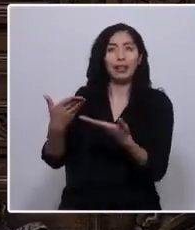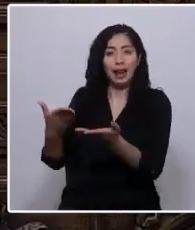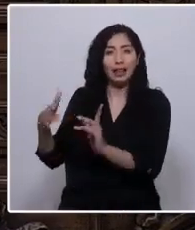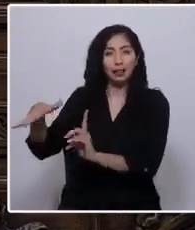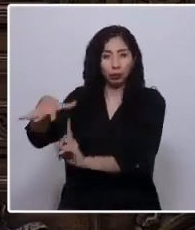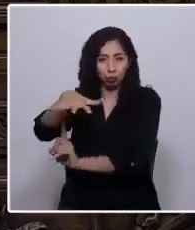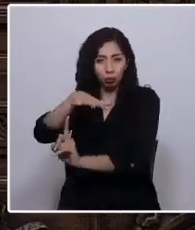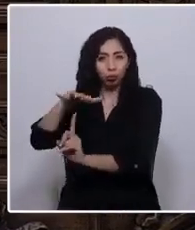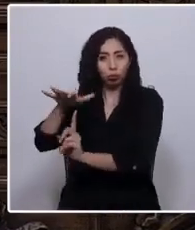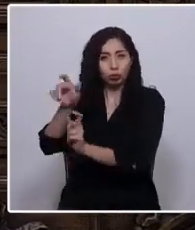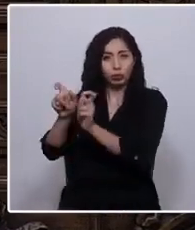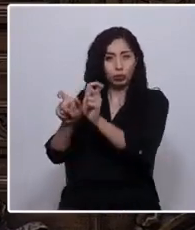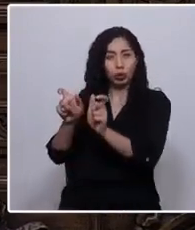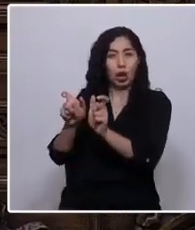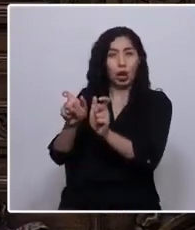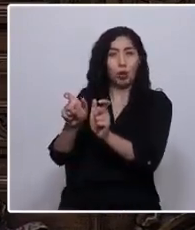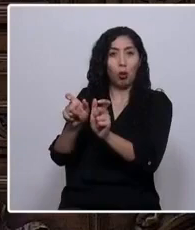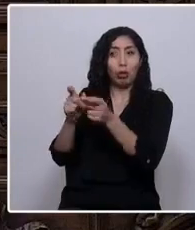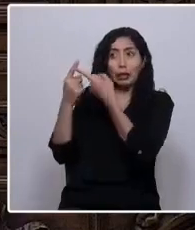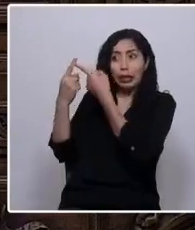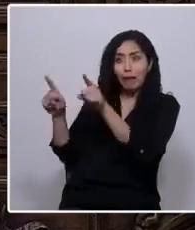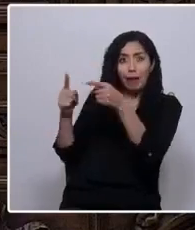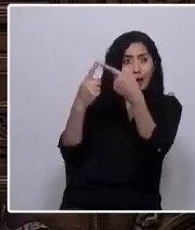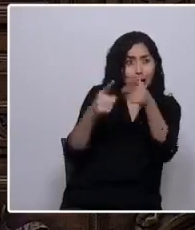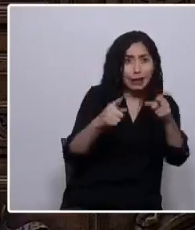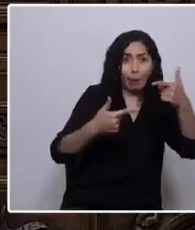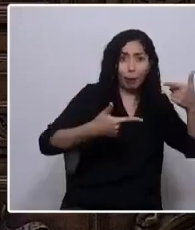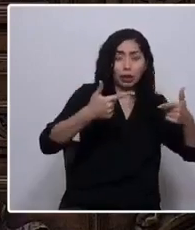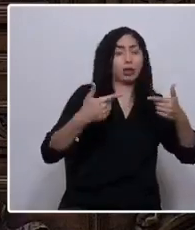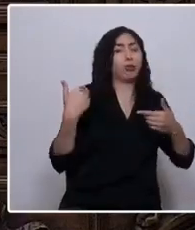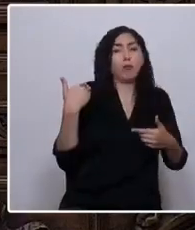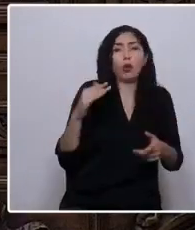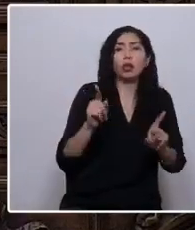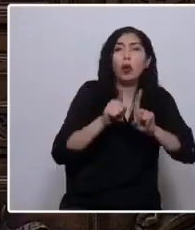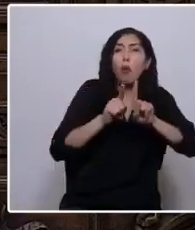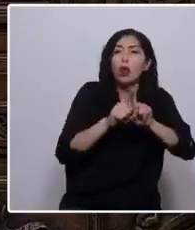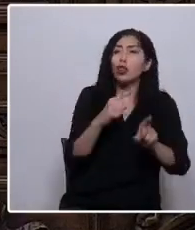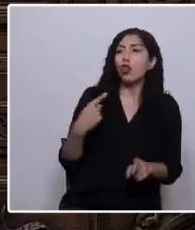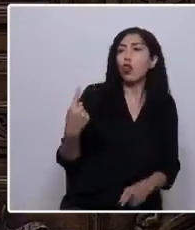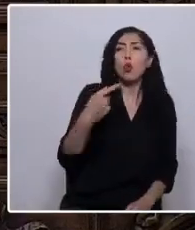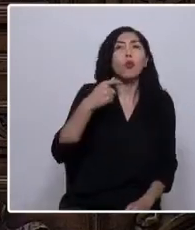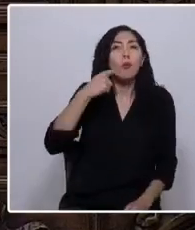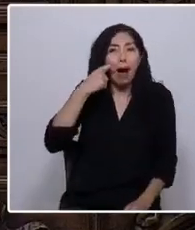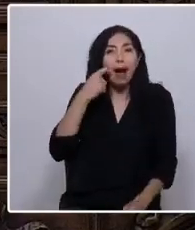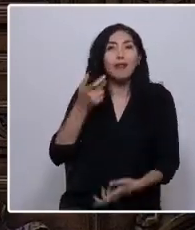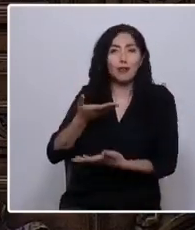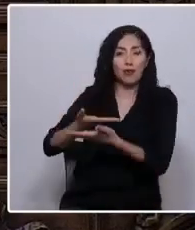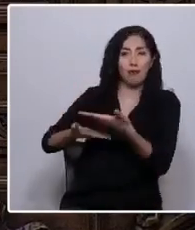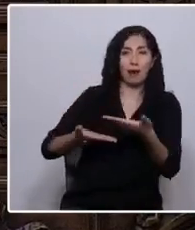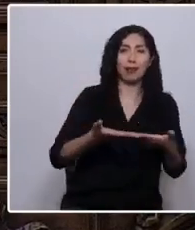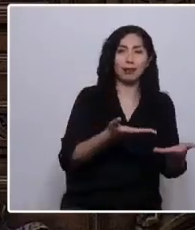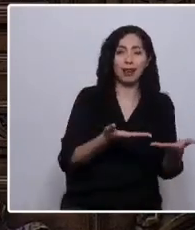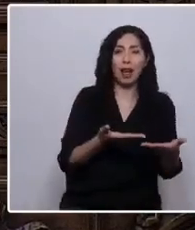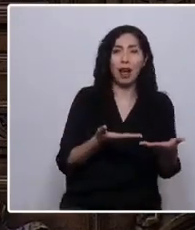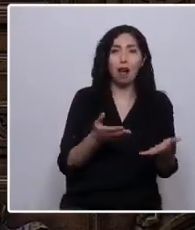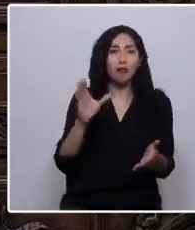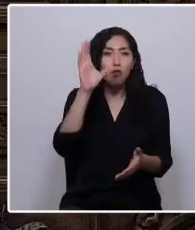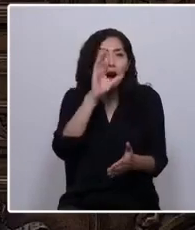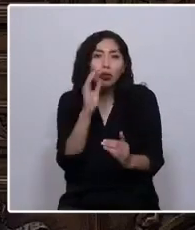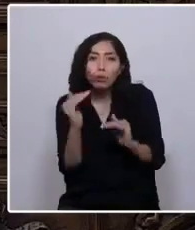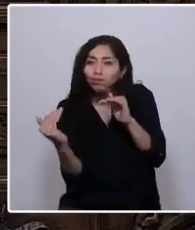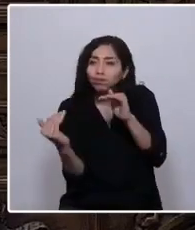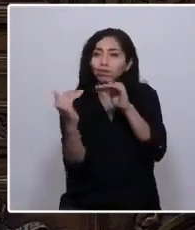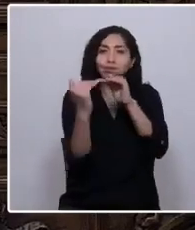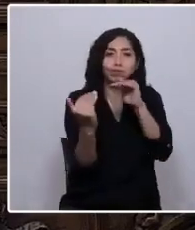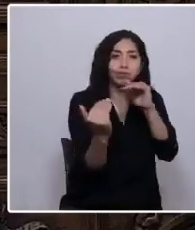antes que nuestras diferencias políticas todos tenemos en una humanidad compartida. Buscando igualdad, buscando Estado